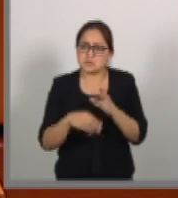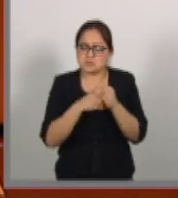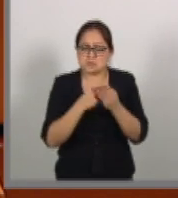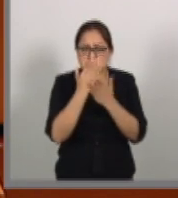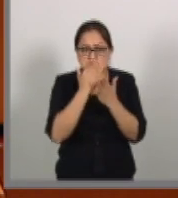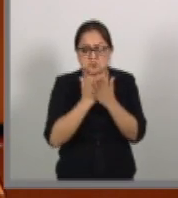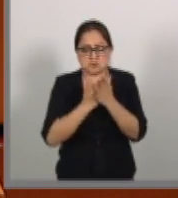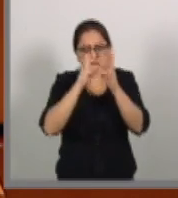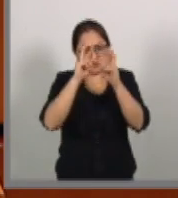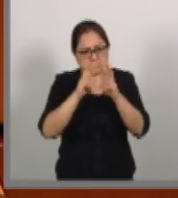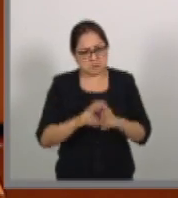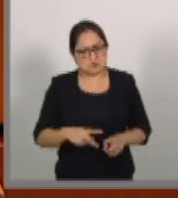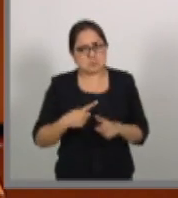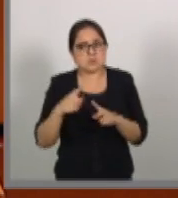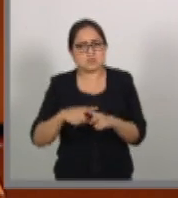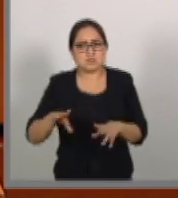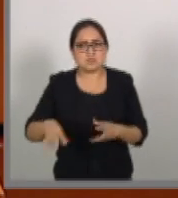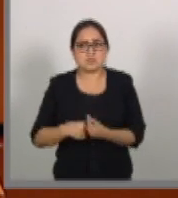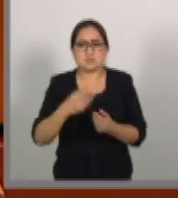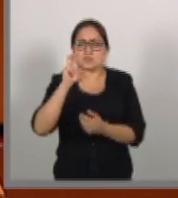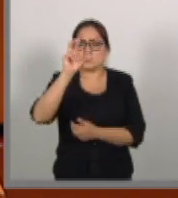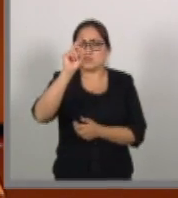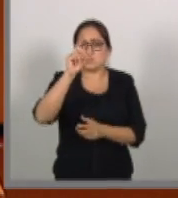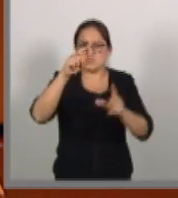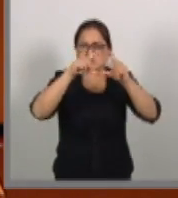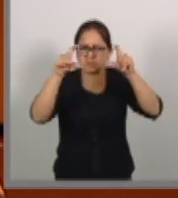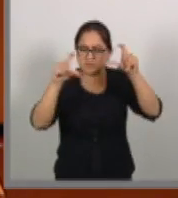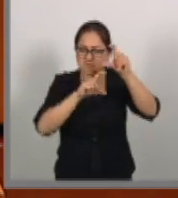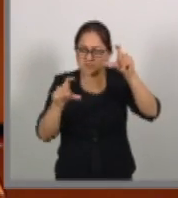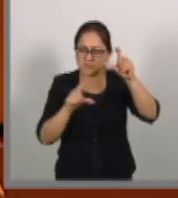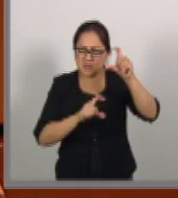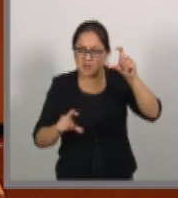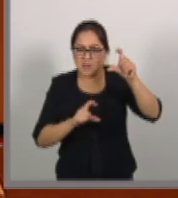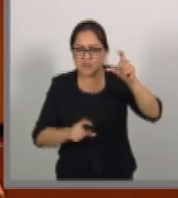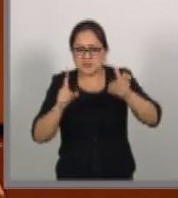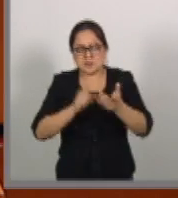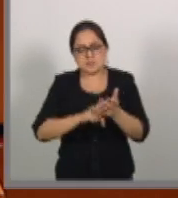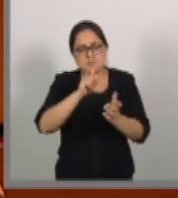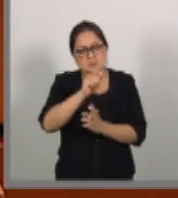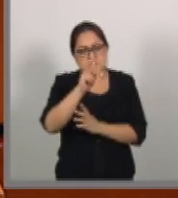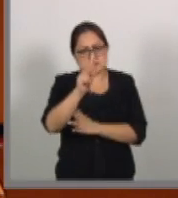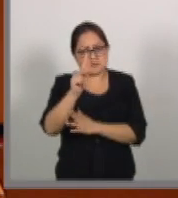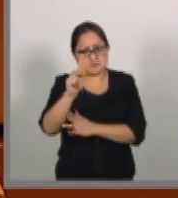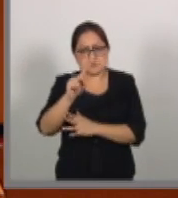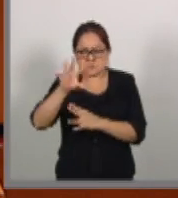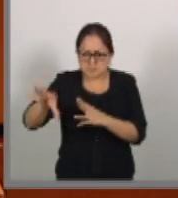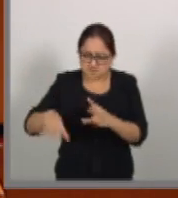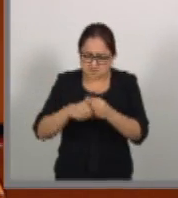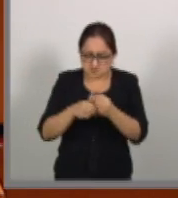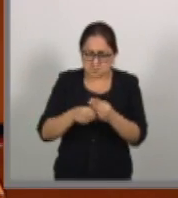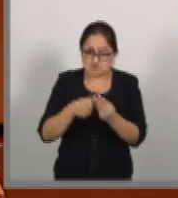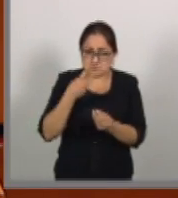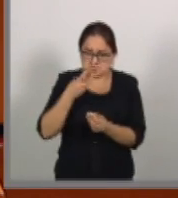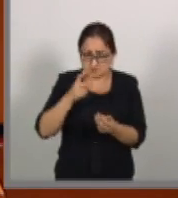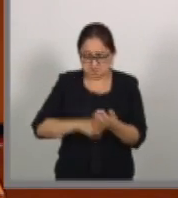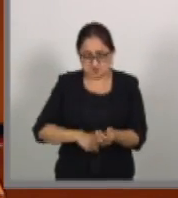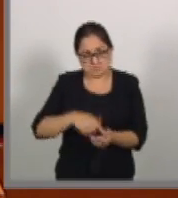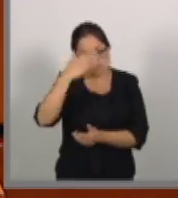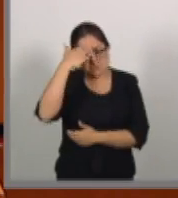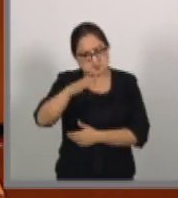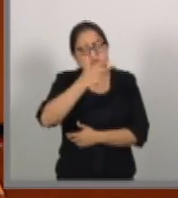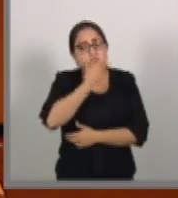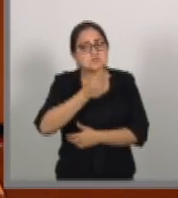contenido de los 30 capítulos del TPP y que no sufrió senadoras y